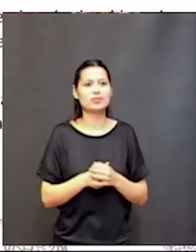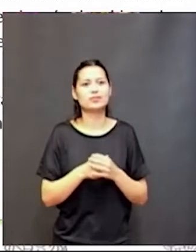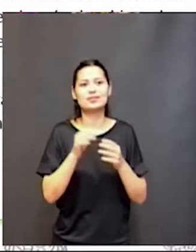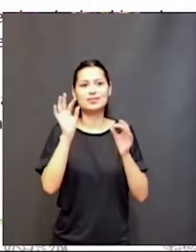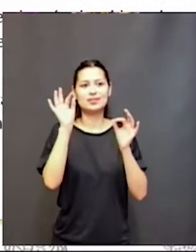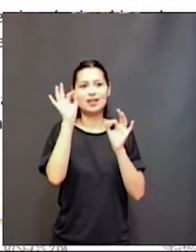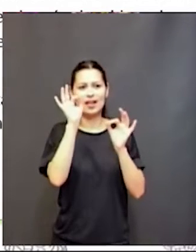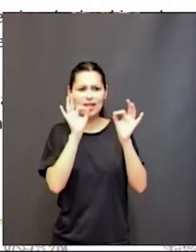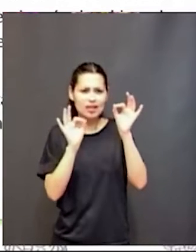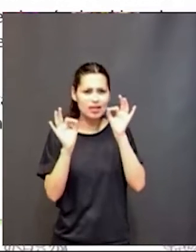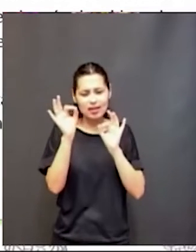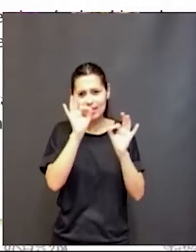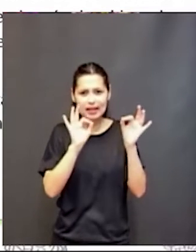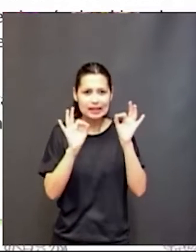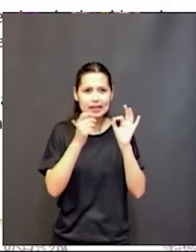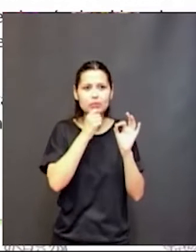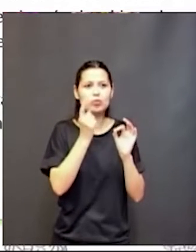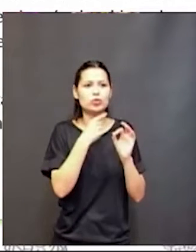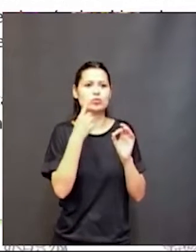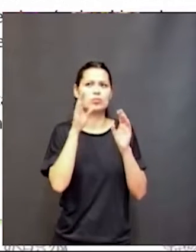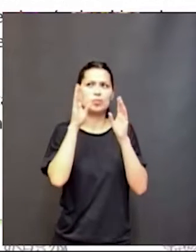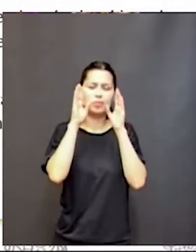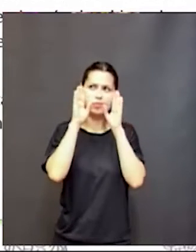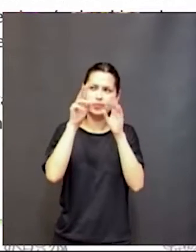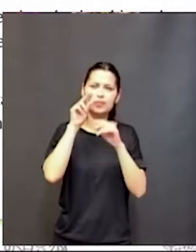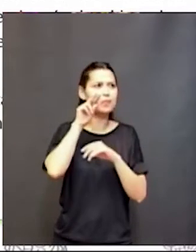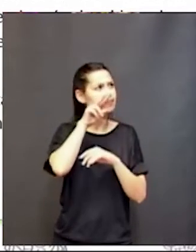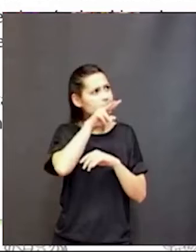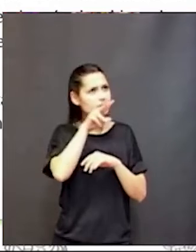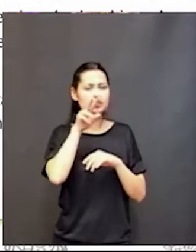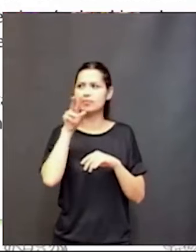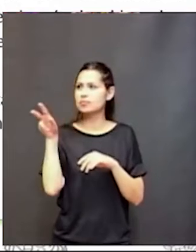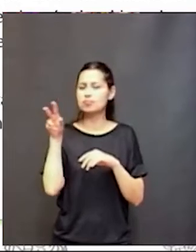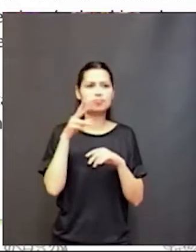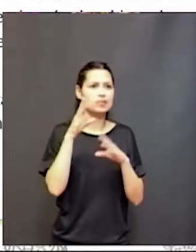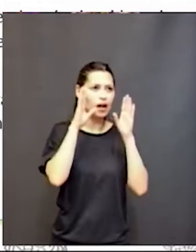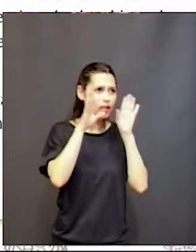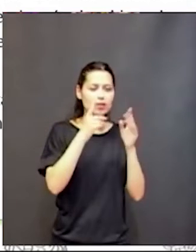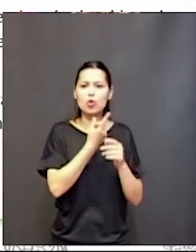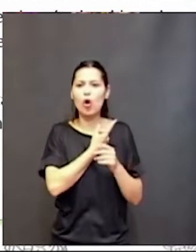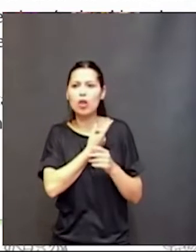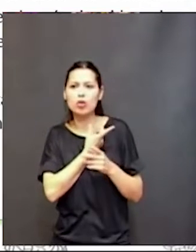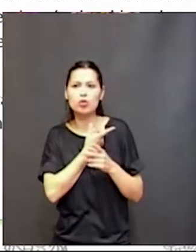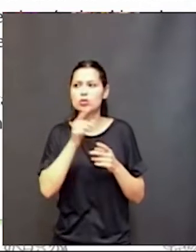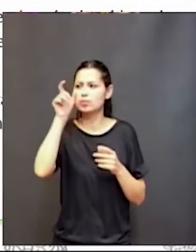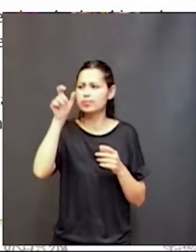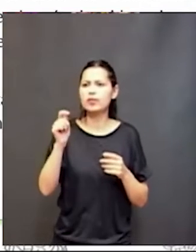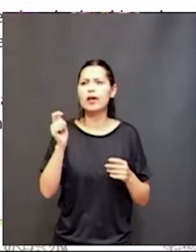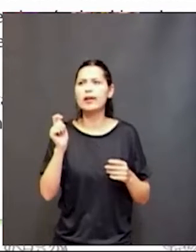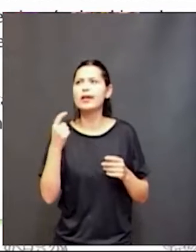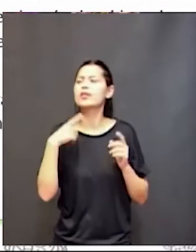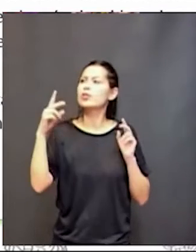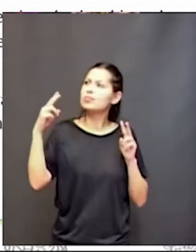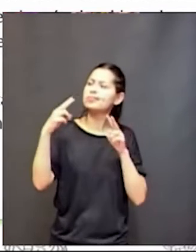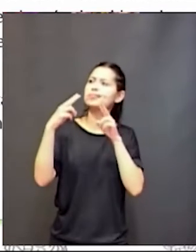debemos mirar y orientarnos hacia dónde debemos orientar nuestra atención, es con quién, con quién vamos a tener